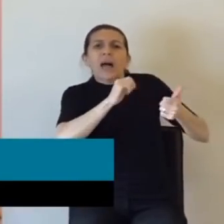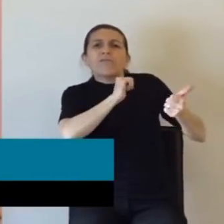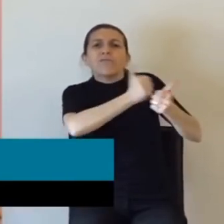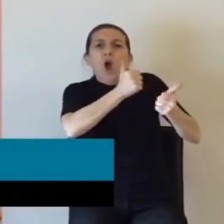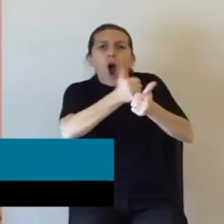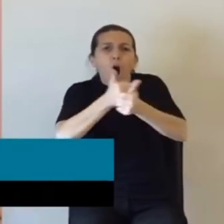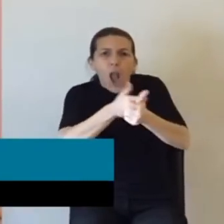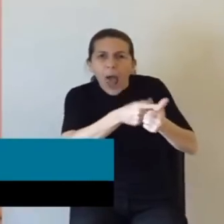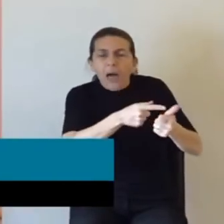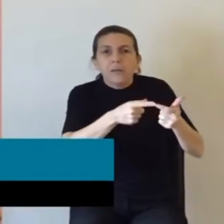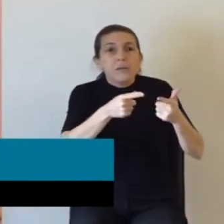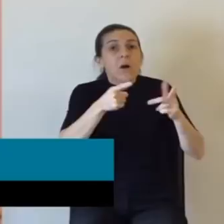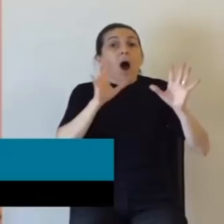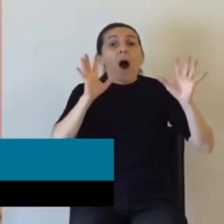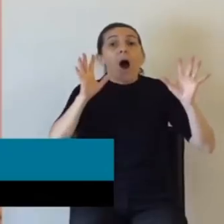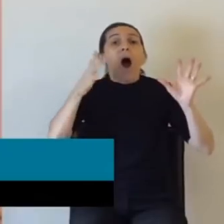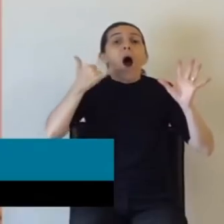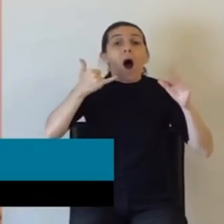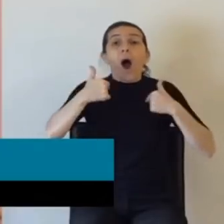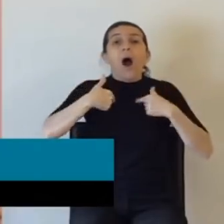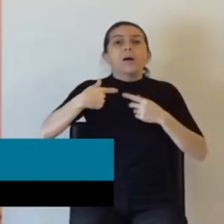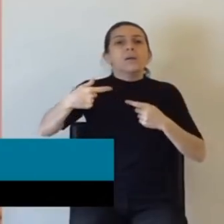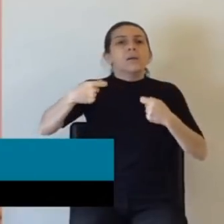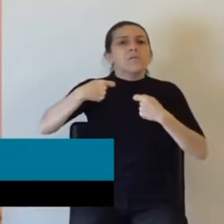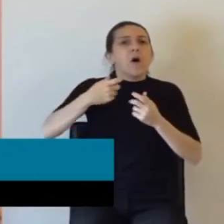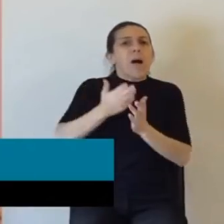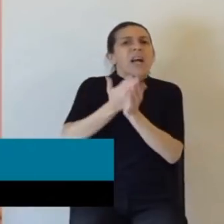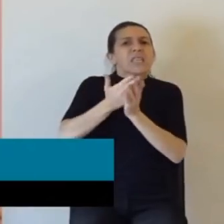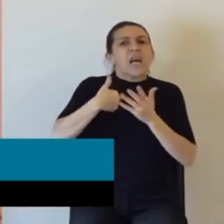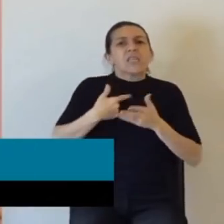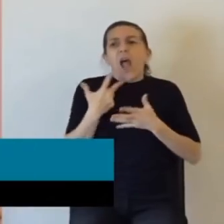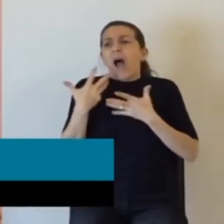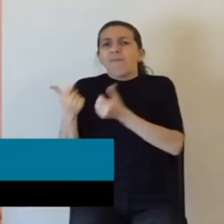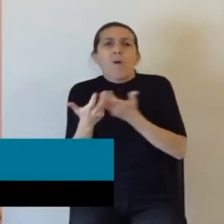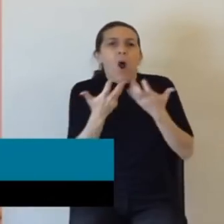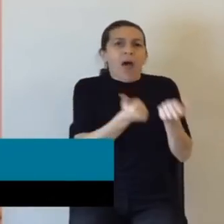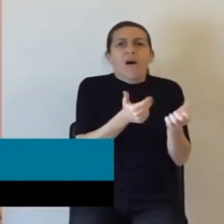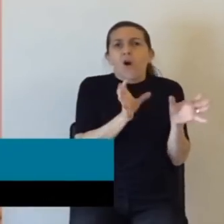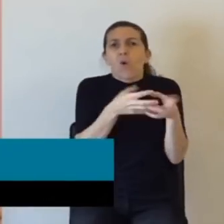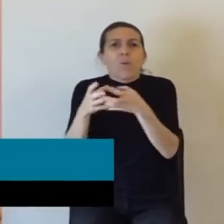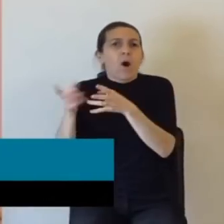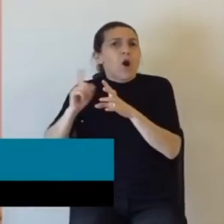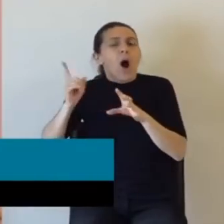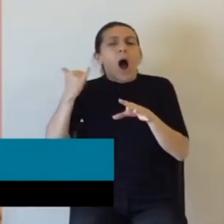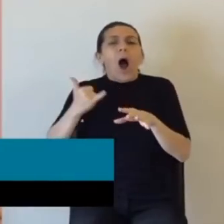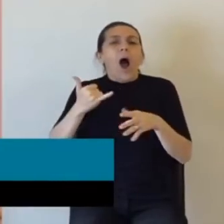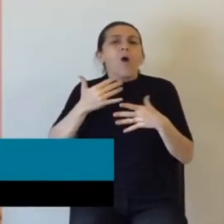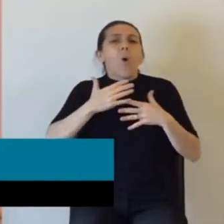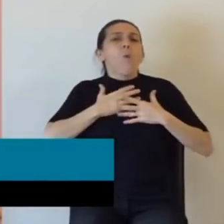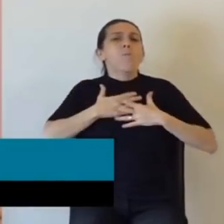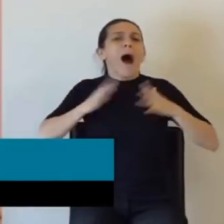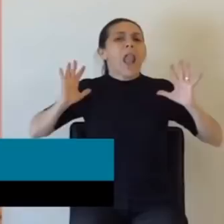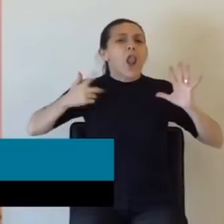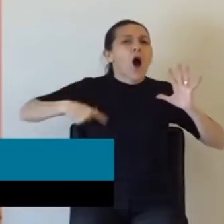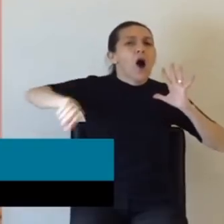aparece ninguna teoría de bandos. Supuestamente rige el humanitarismo. Claro